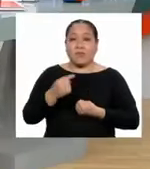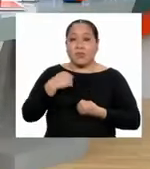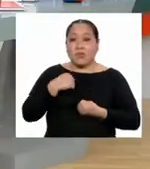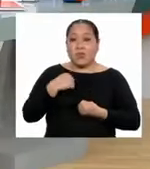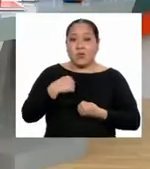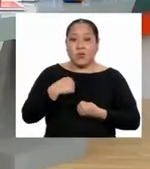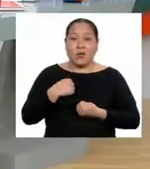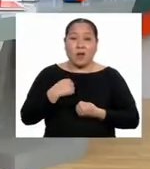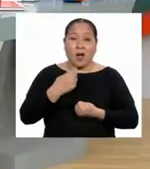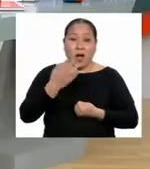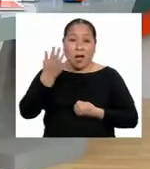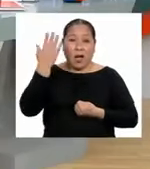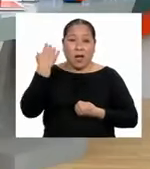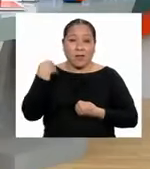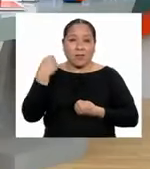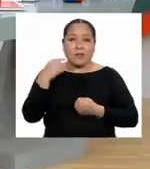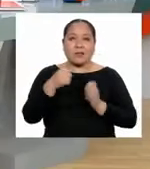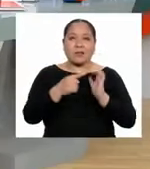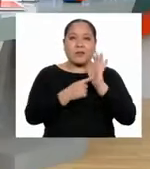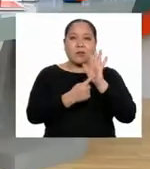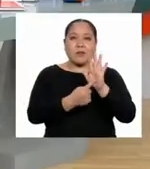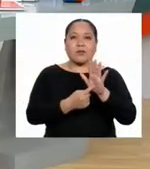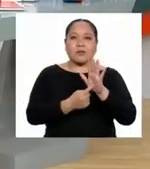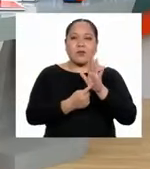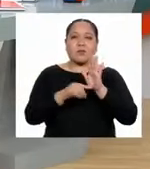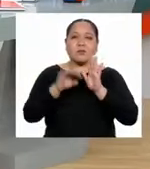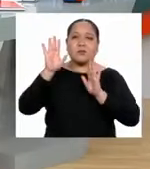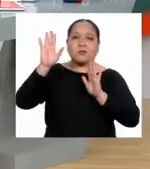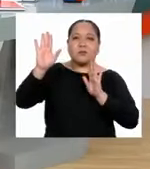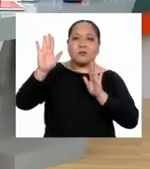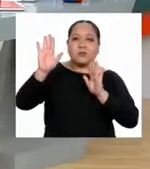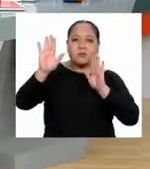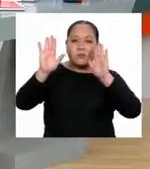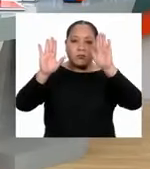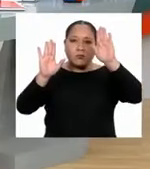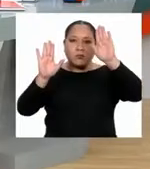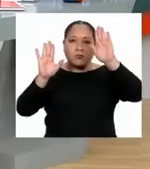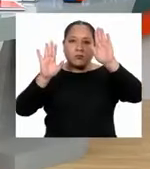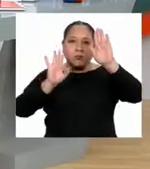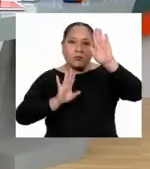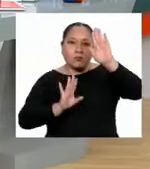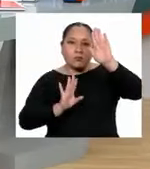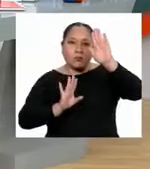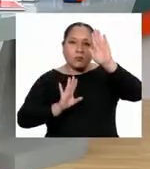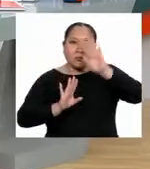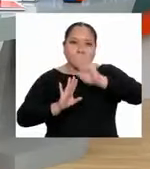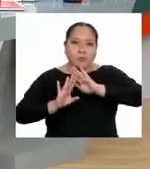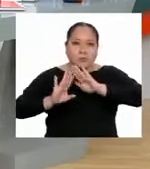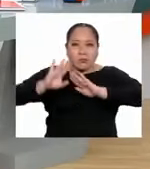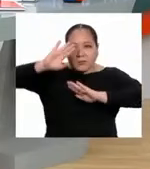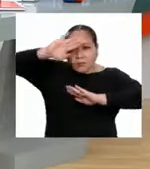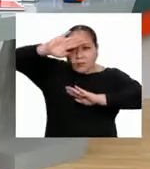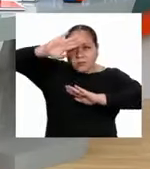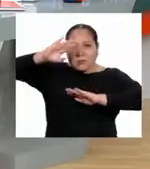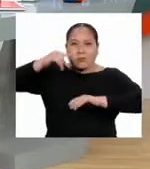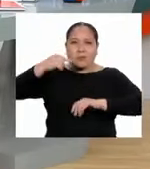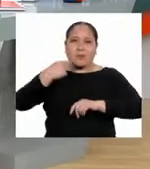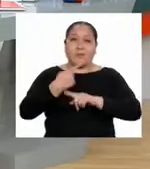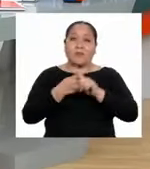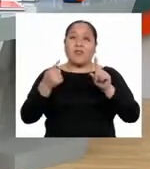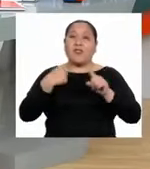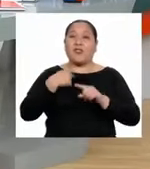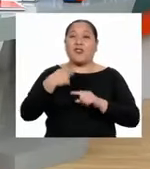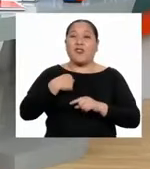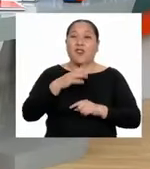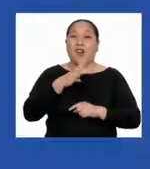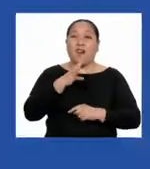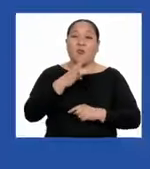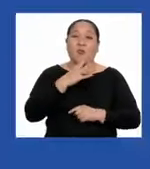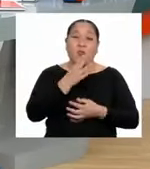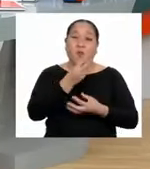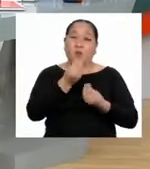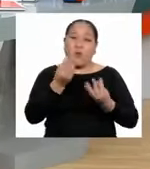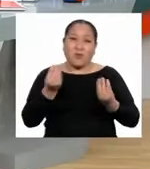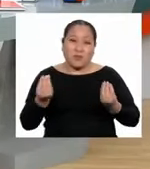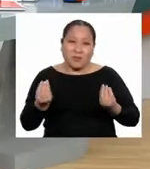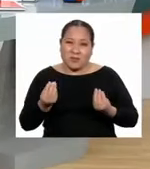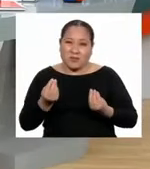principio, quería hacer un show de mimo, pero hablo demasiado, así que hubiera sido un fracaso total.